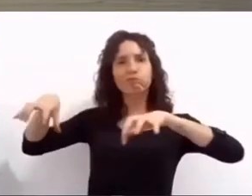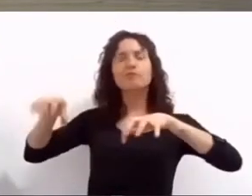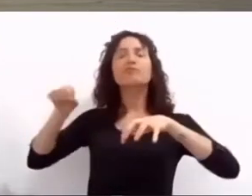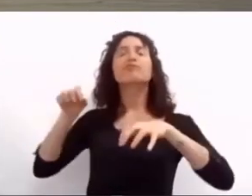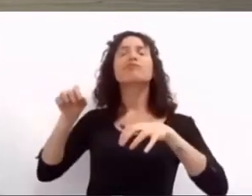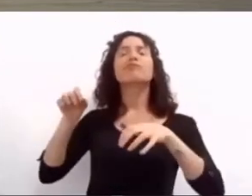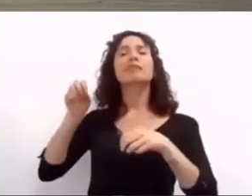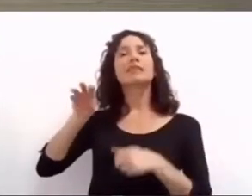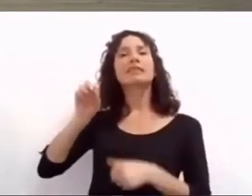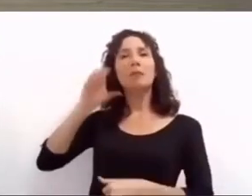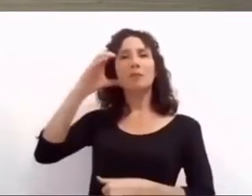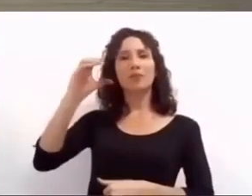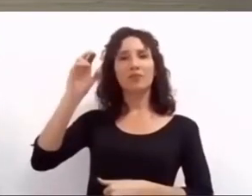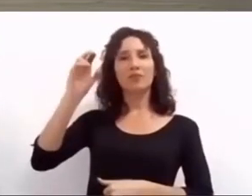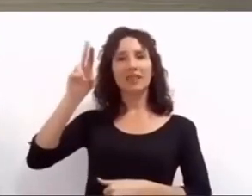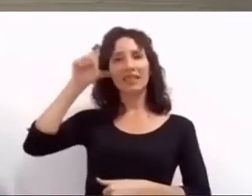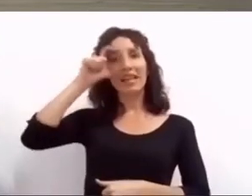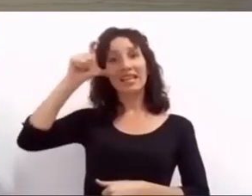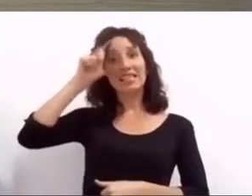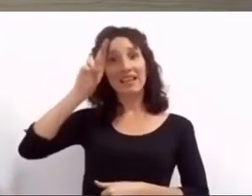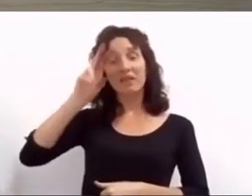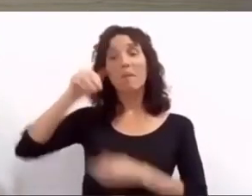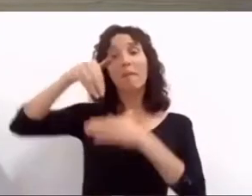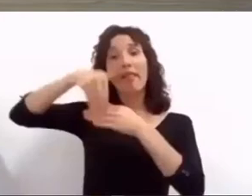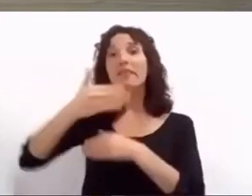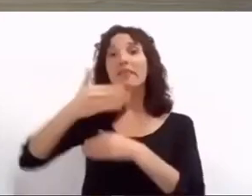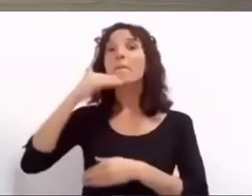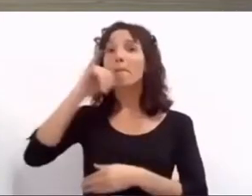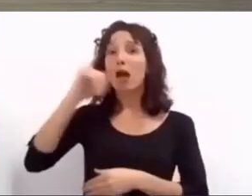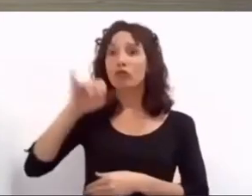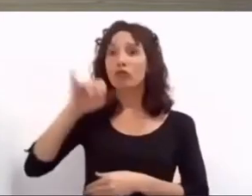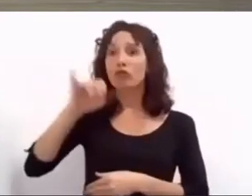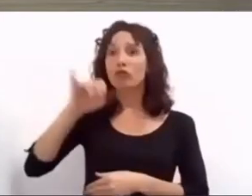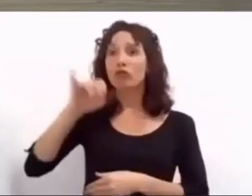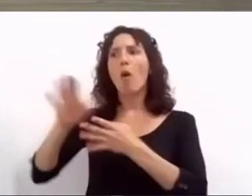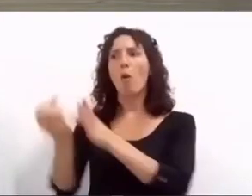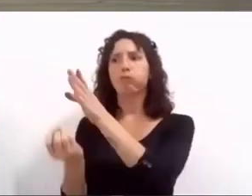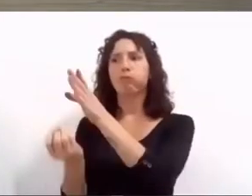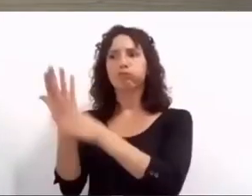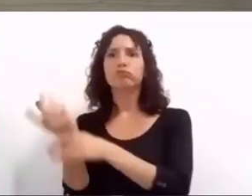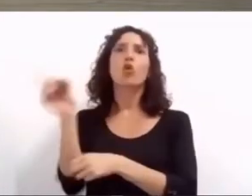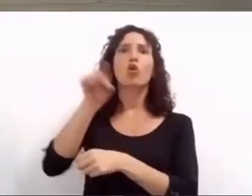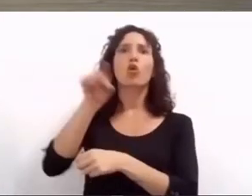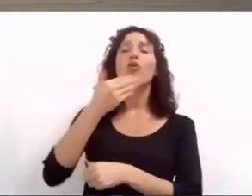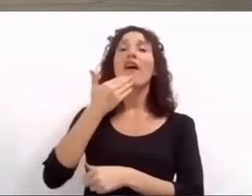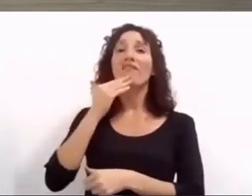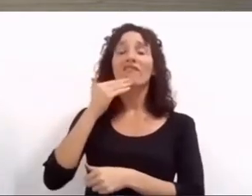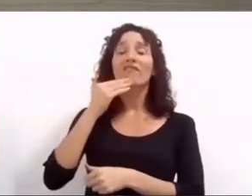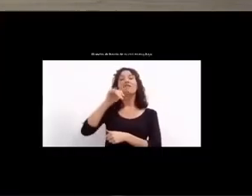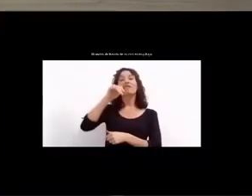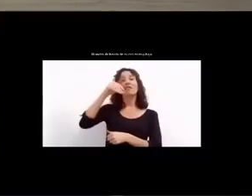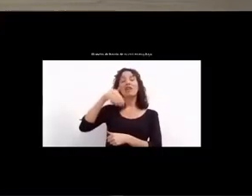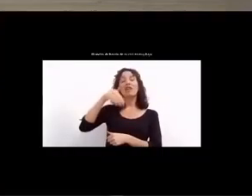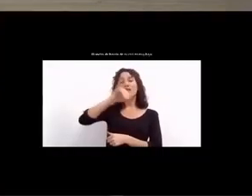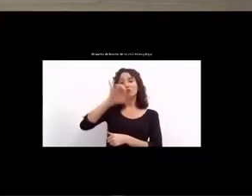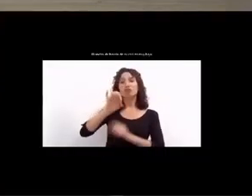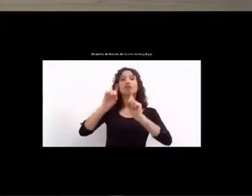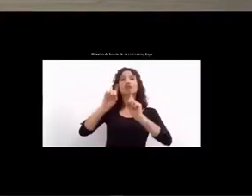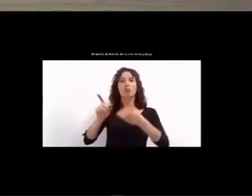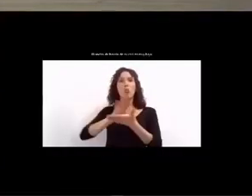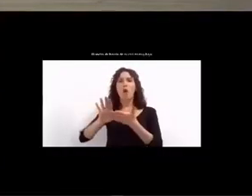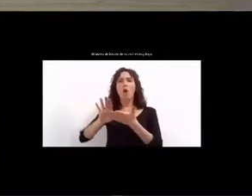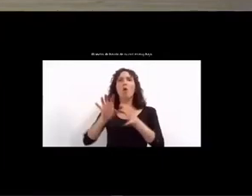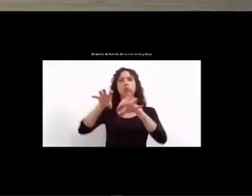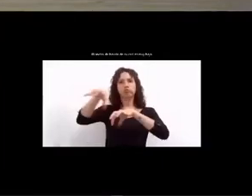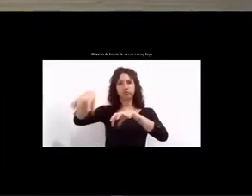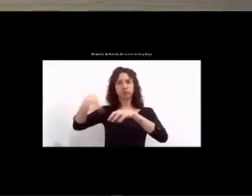barrio de la sexta en marzo y el próximo será en abril en barrio Los Pumitas pusimos en marcha la ampliación del centro de